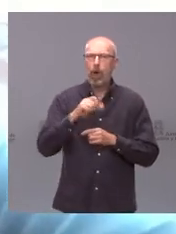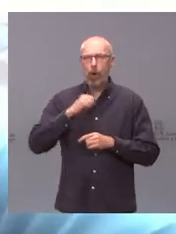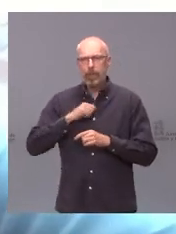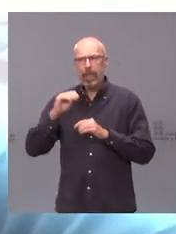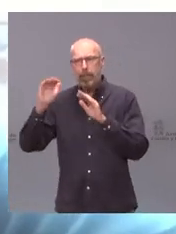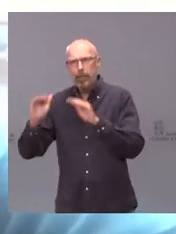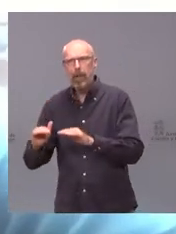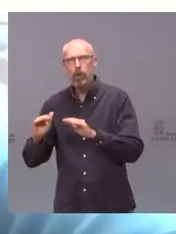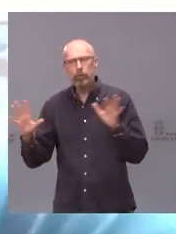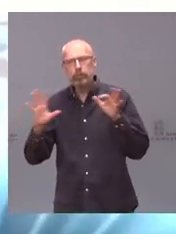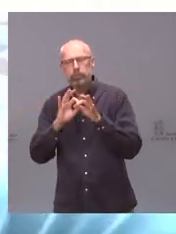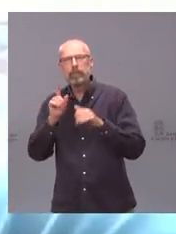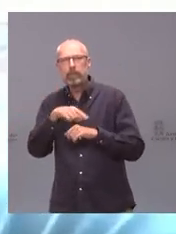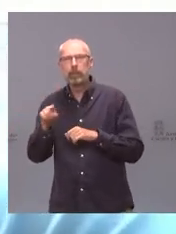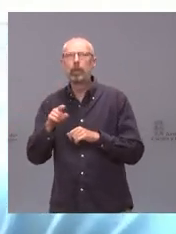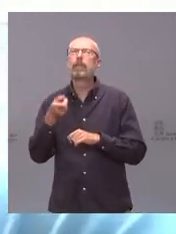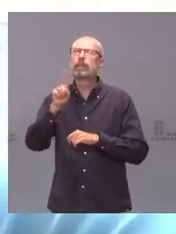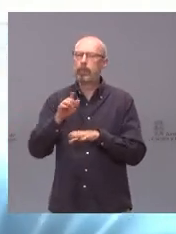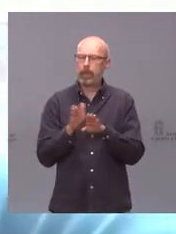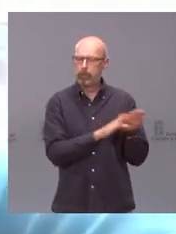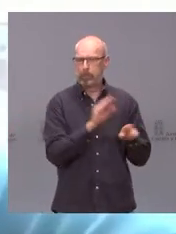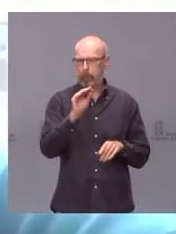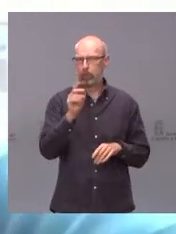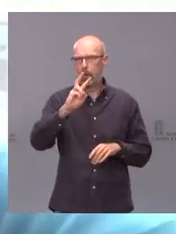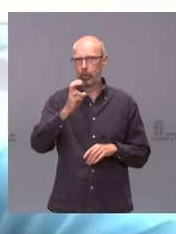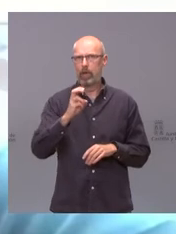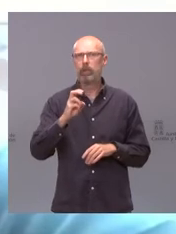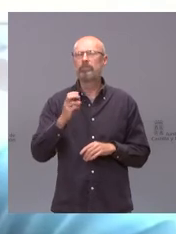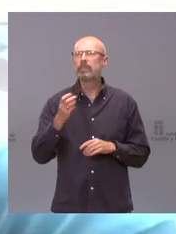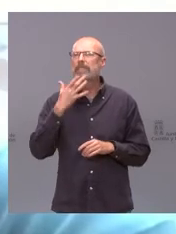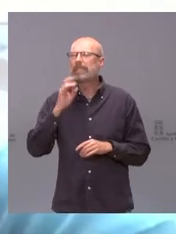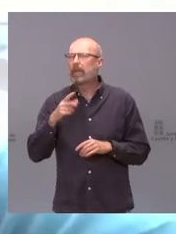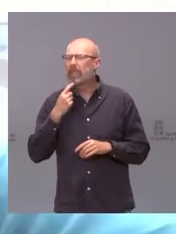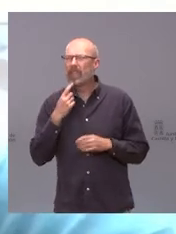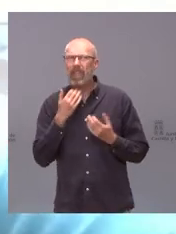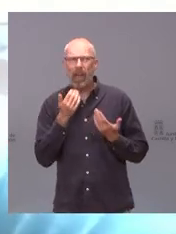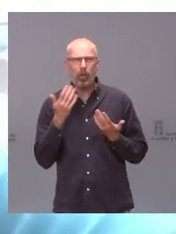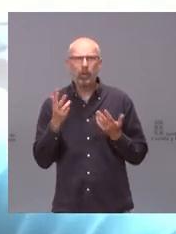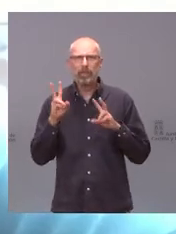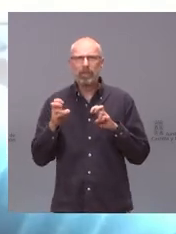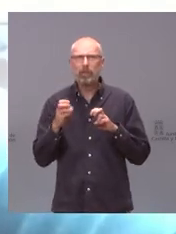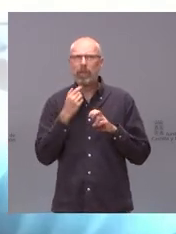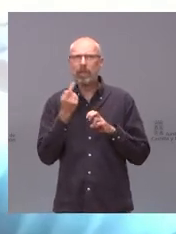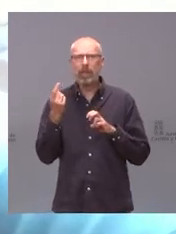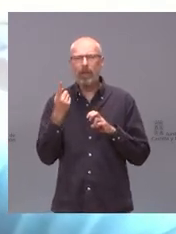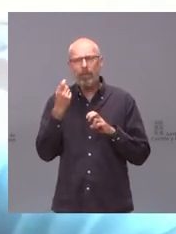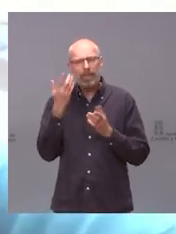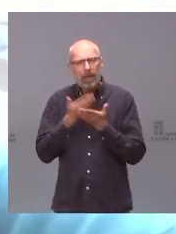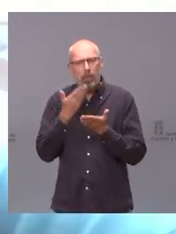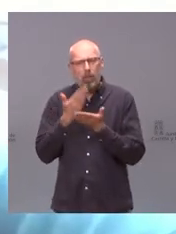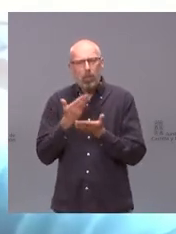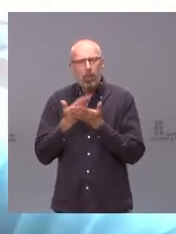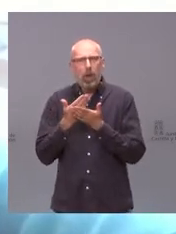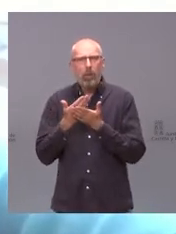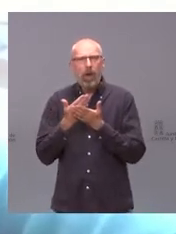lado, una de las quejas de los hosteleros que he escuchado hoy, siento decirles que no recuerdo quién, era la falta de evidencia científica sobre la